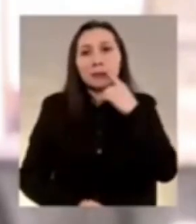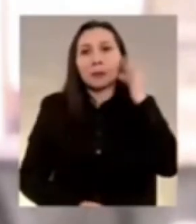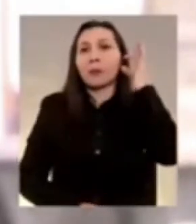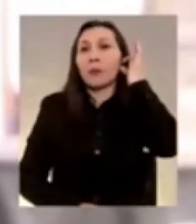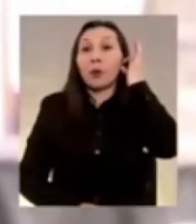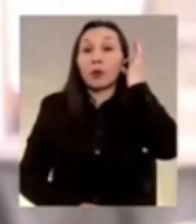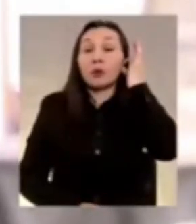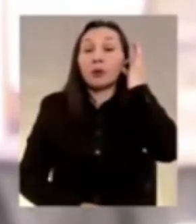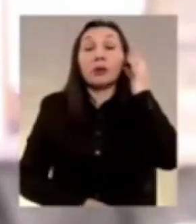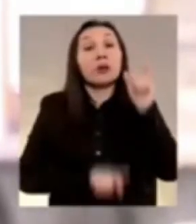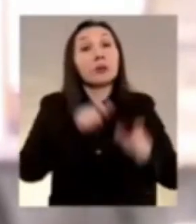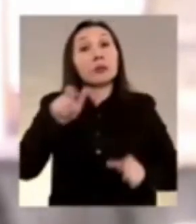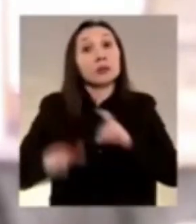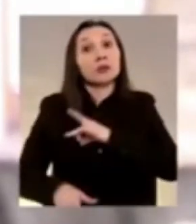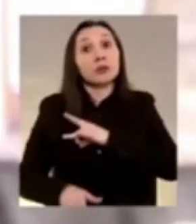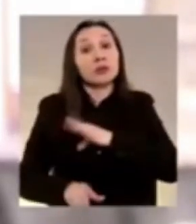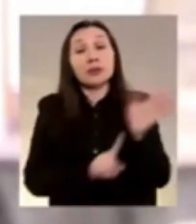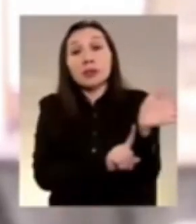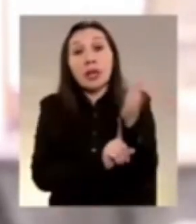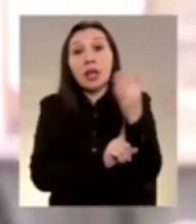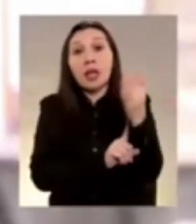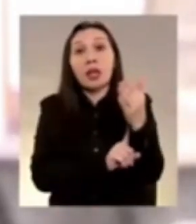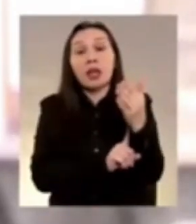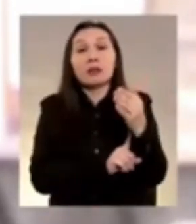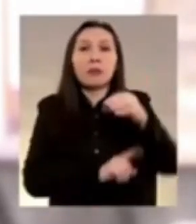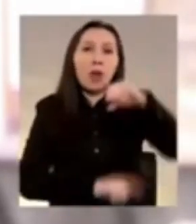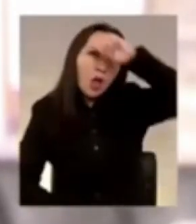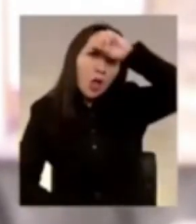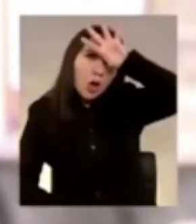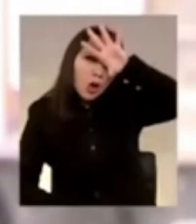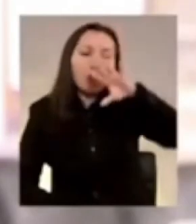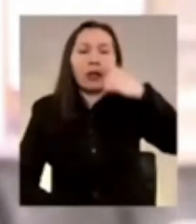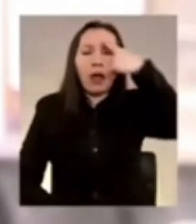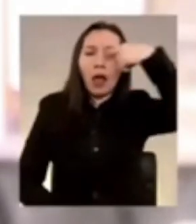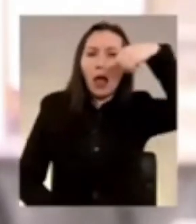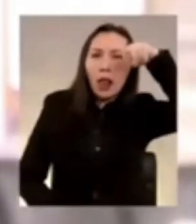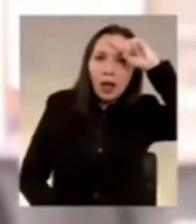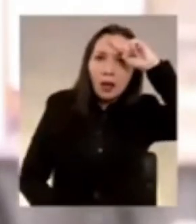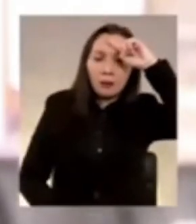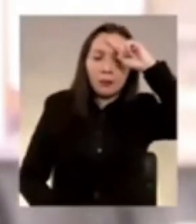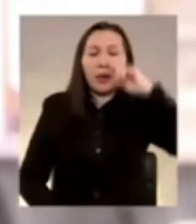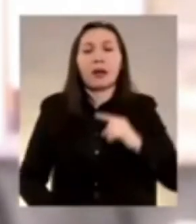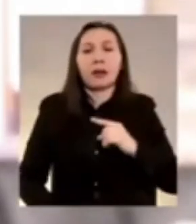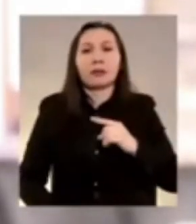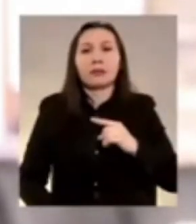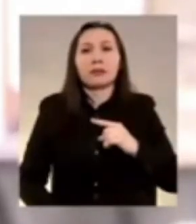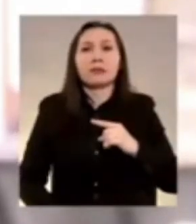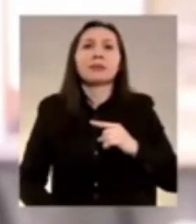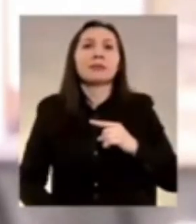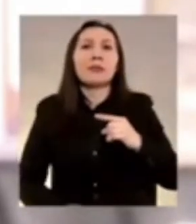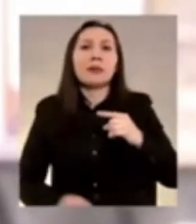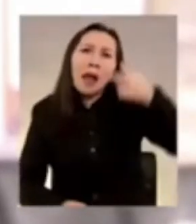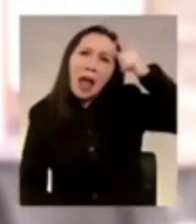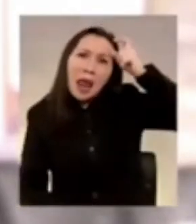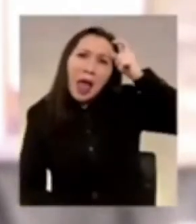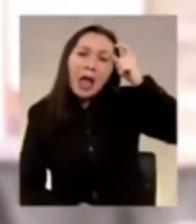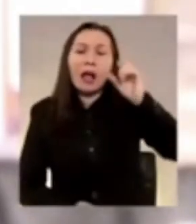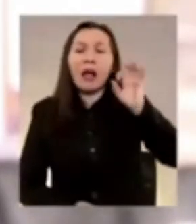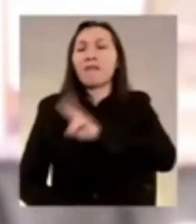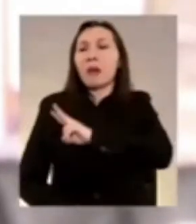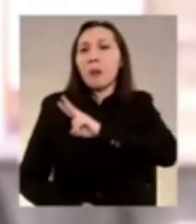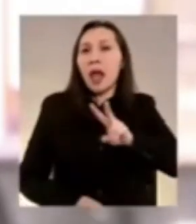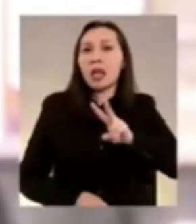fueron compatriotas de Lota de Calama de La Granja o de Valparaíso